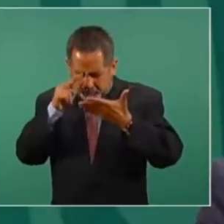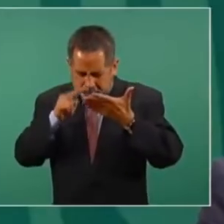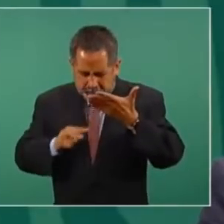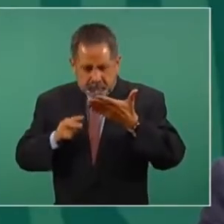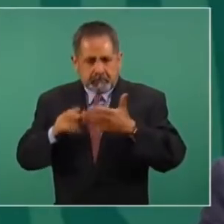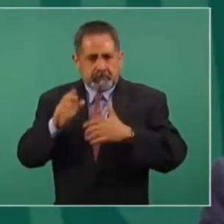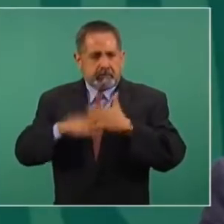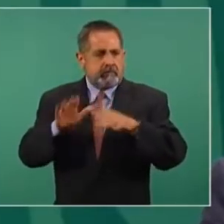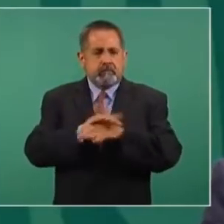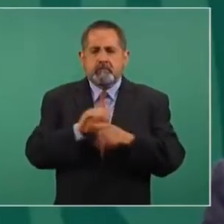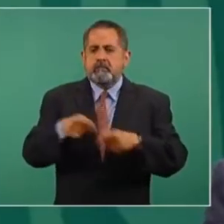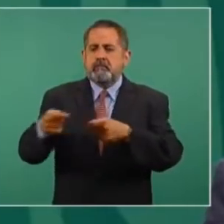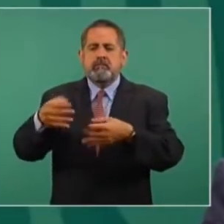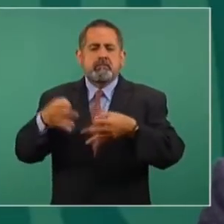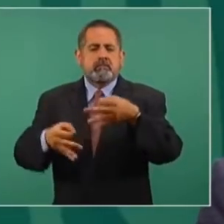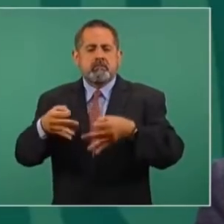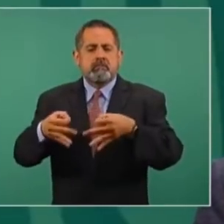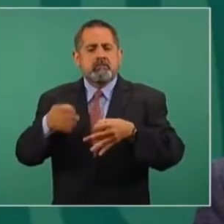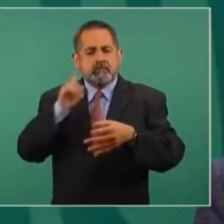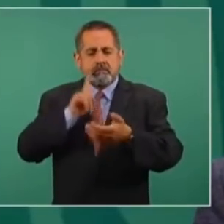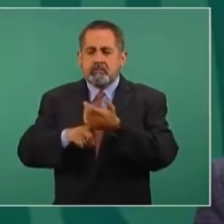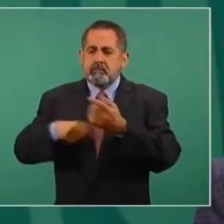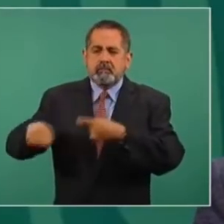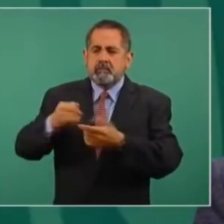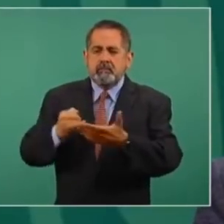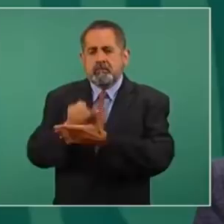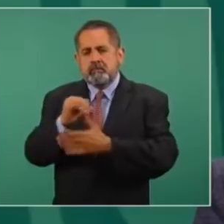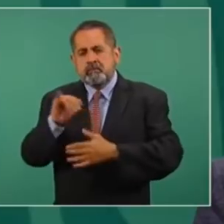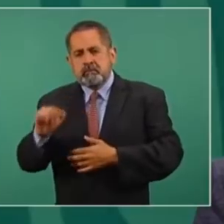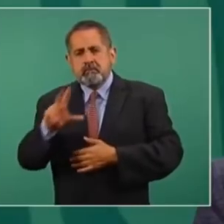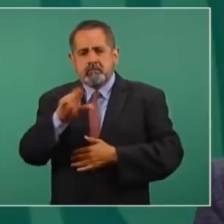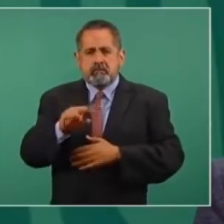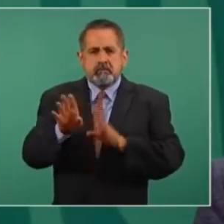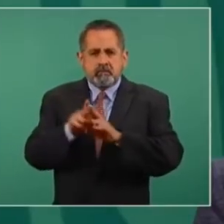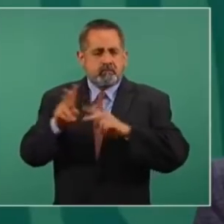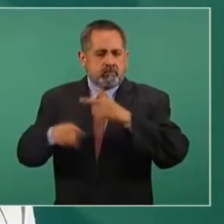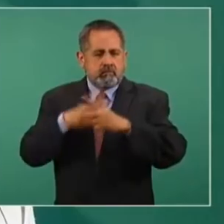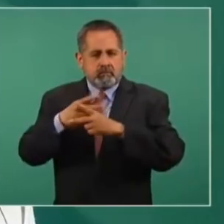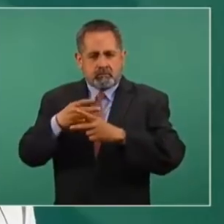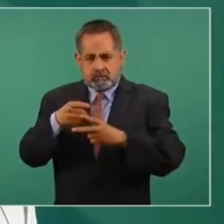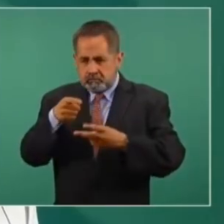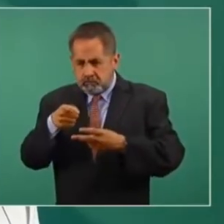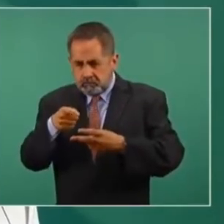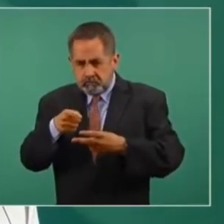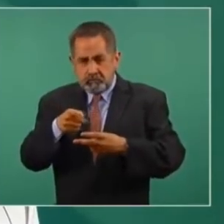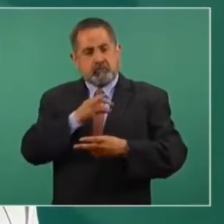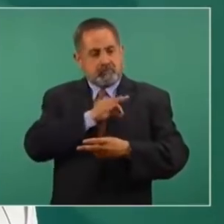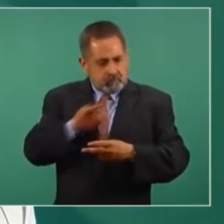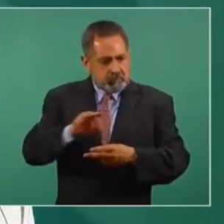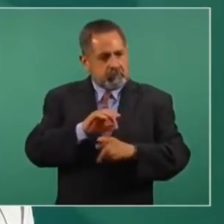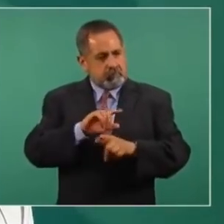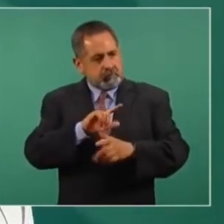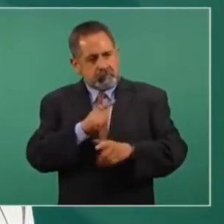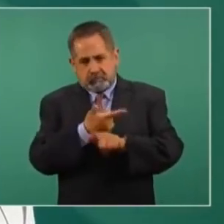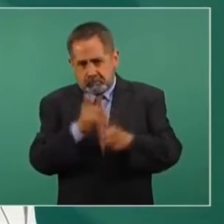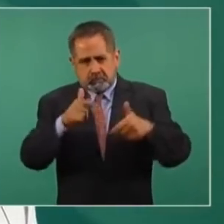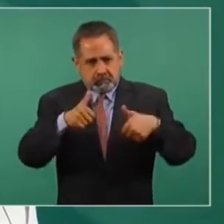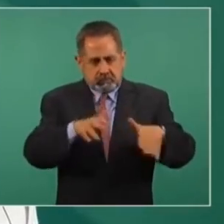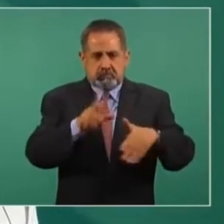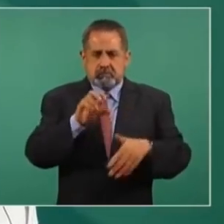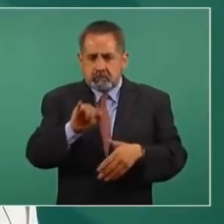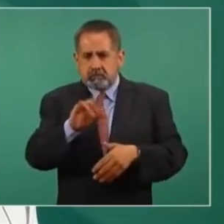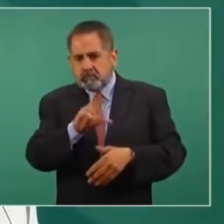los remite a los juzgadores para que ellos decidan si efectivamente están en las hipótesis de la ley de amnistía y si el